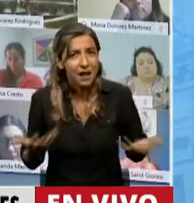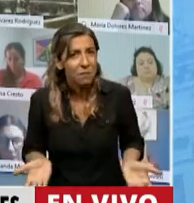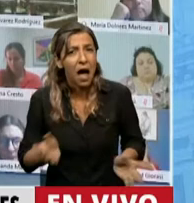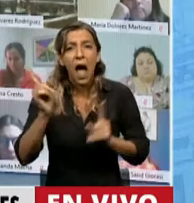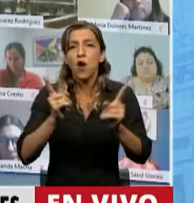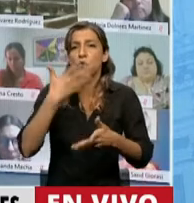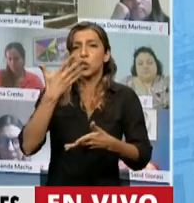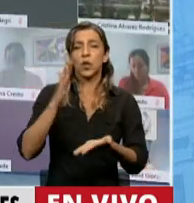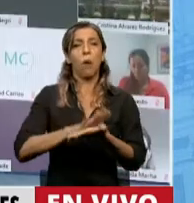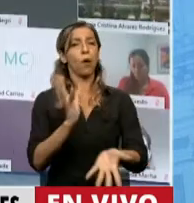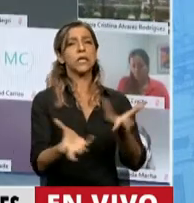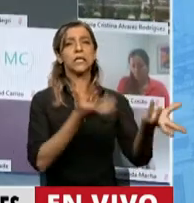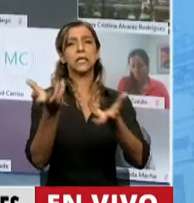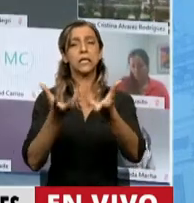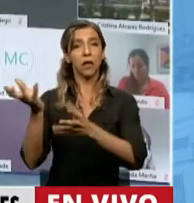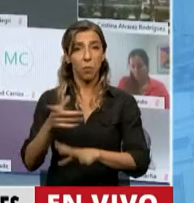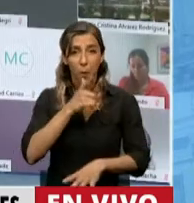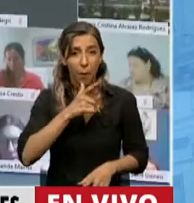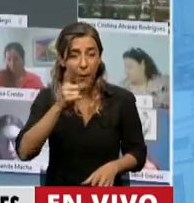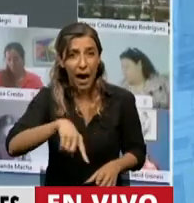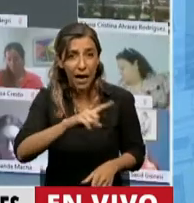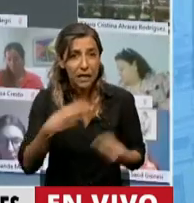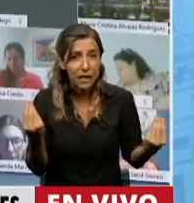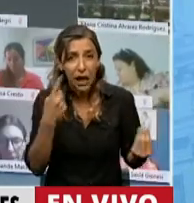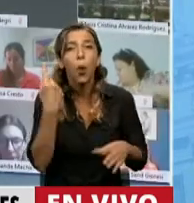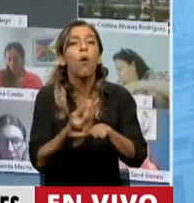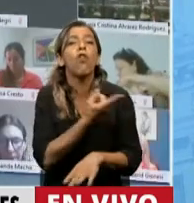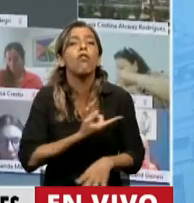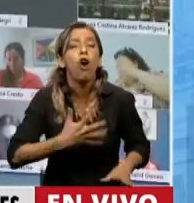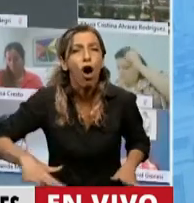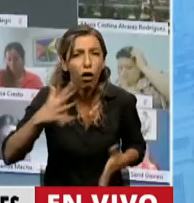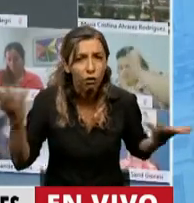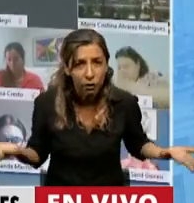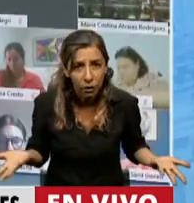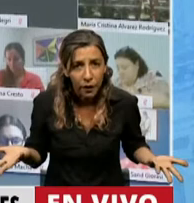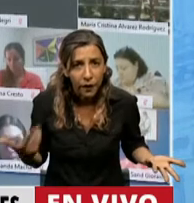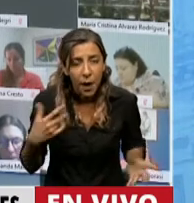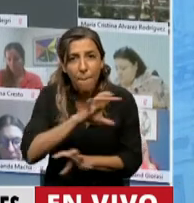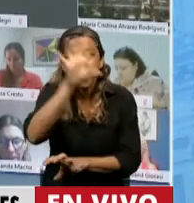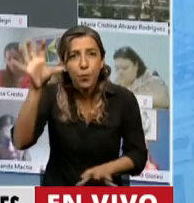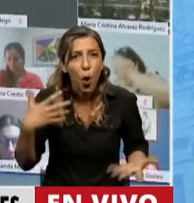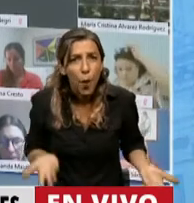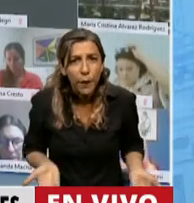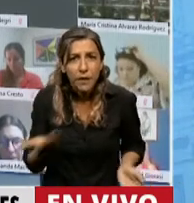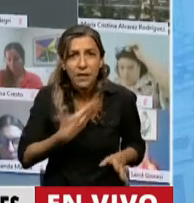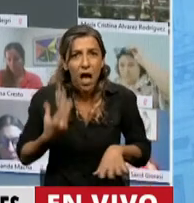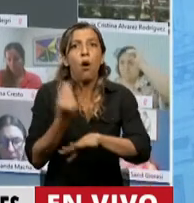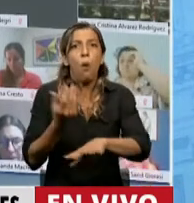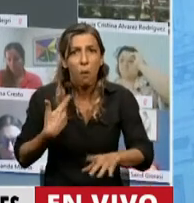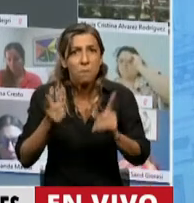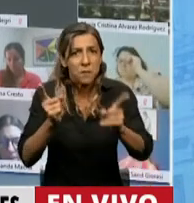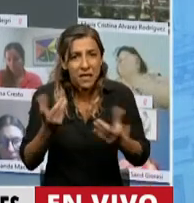como si estuvieran ajenos, vienen en un satélite. Están gobernando la mayoría de las provincias hace décadas y se